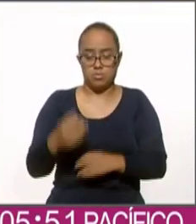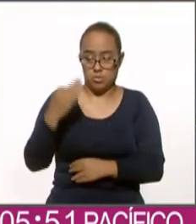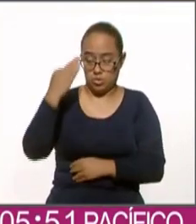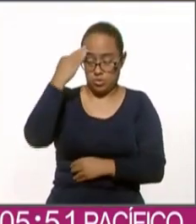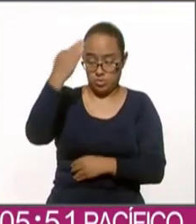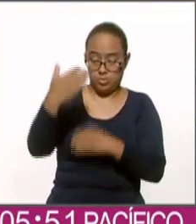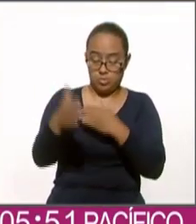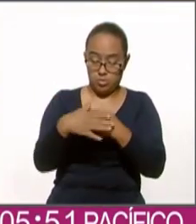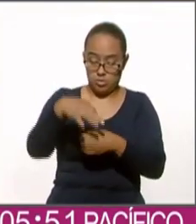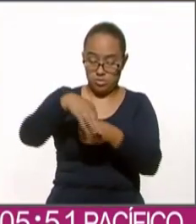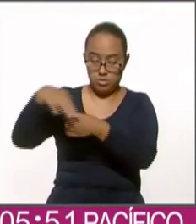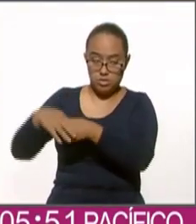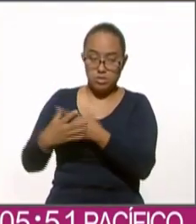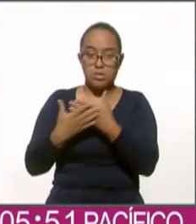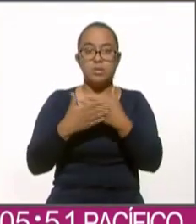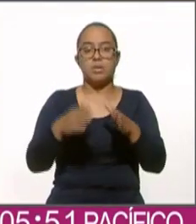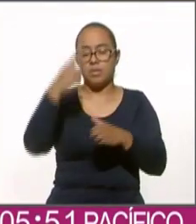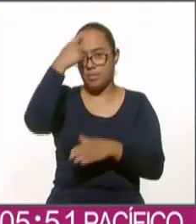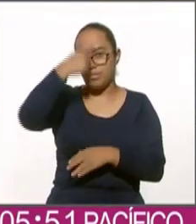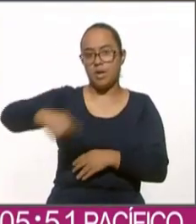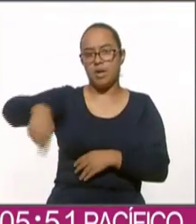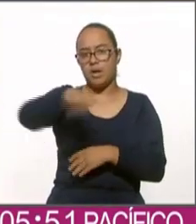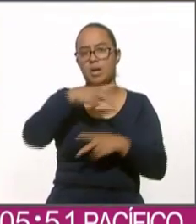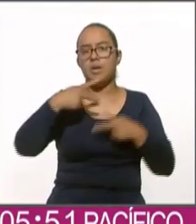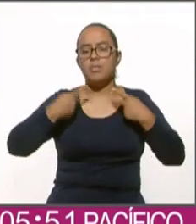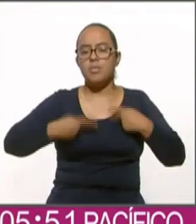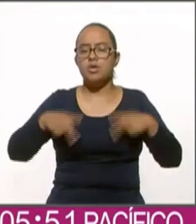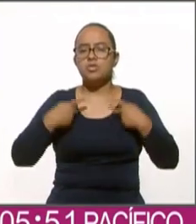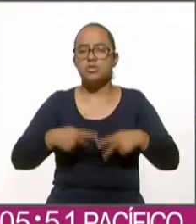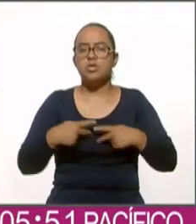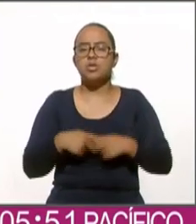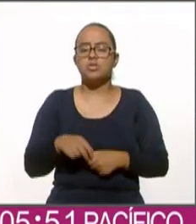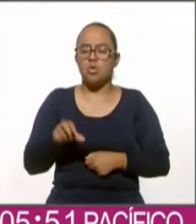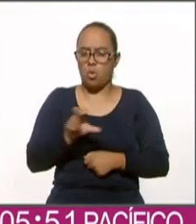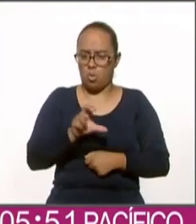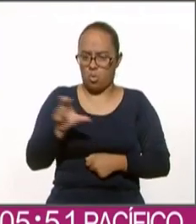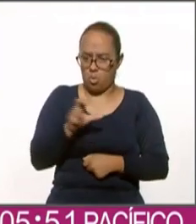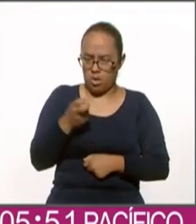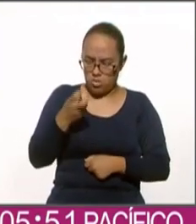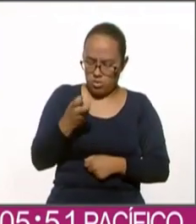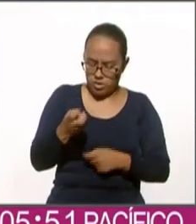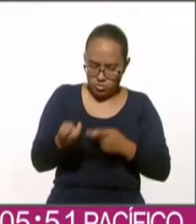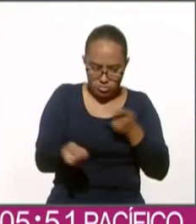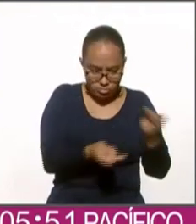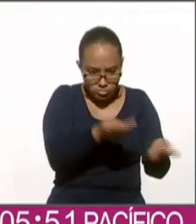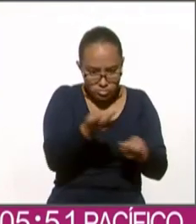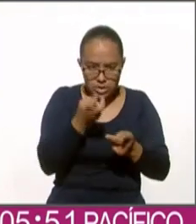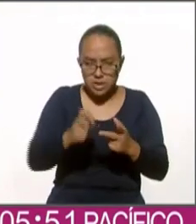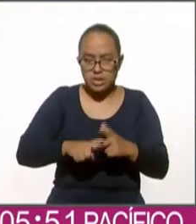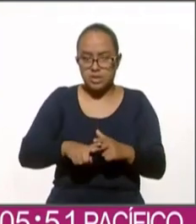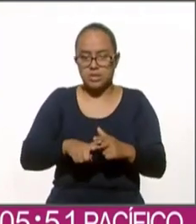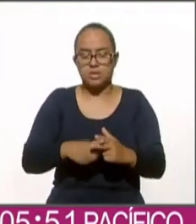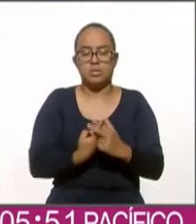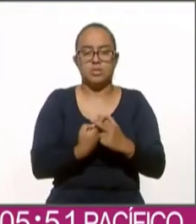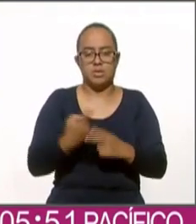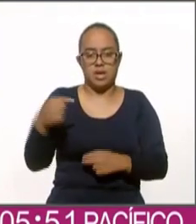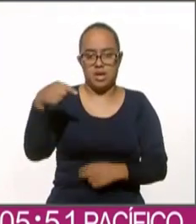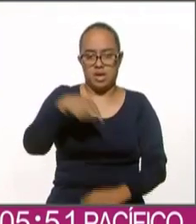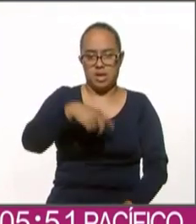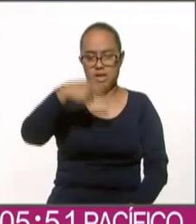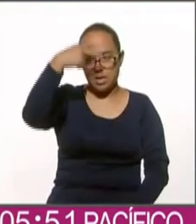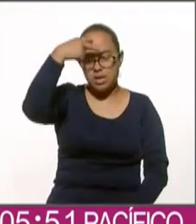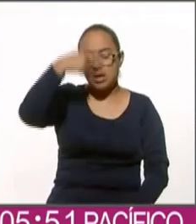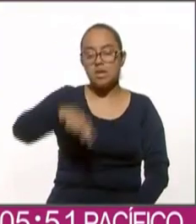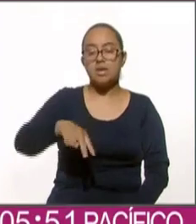electorales se abren a la decisión de los ciudadanos? ¿En qué momento las encuestas entran dentro del juego político en nuestro país